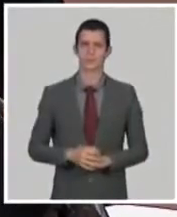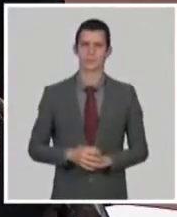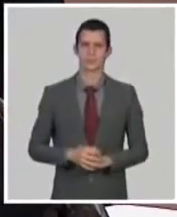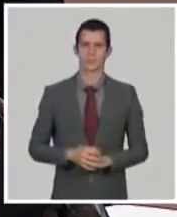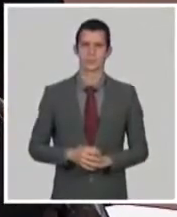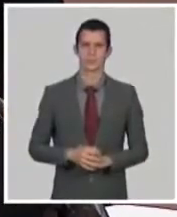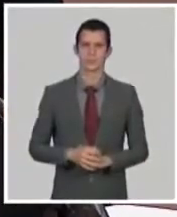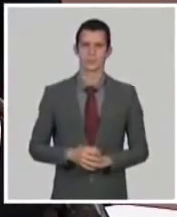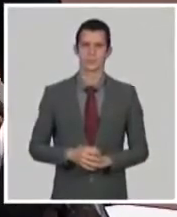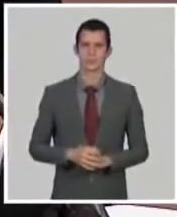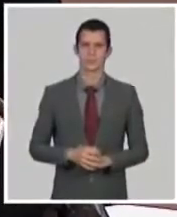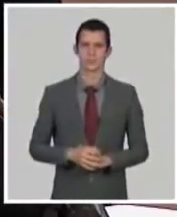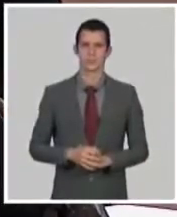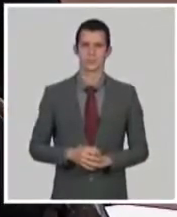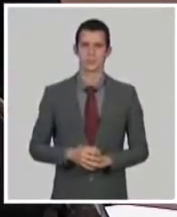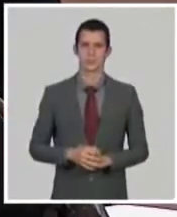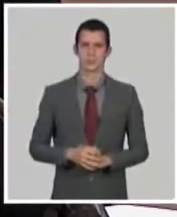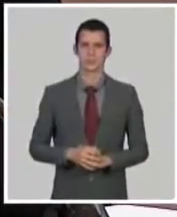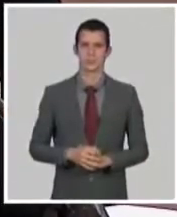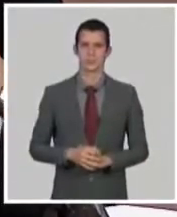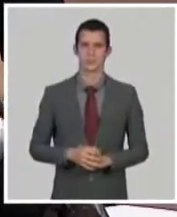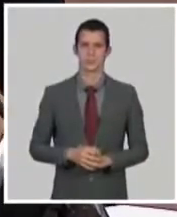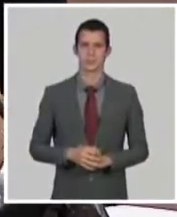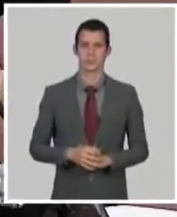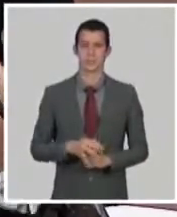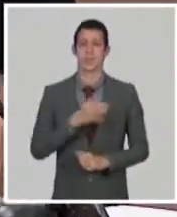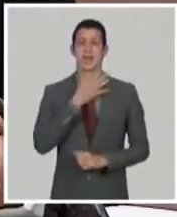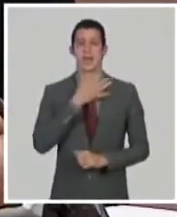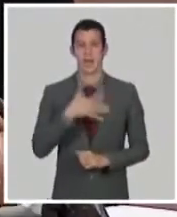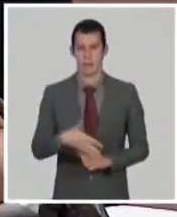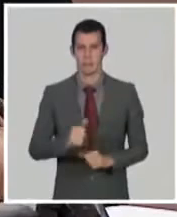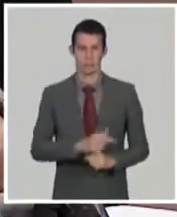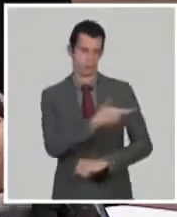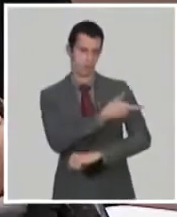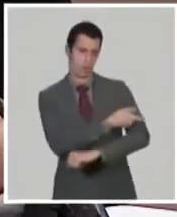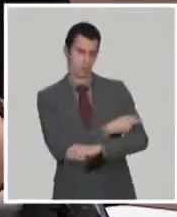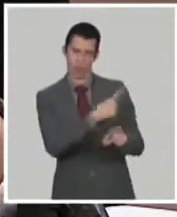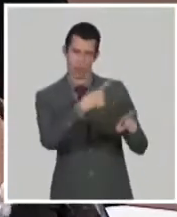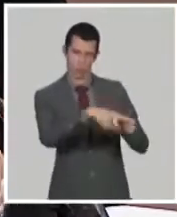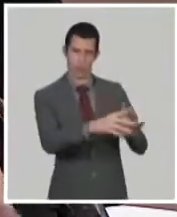que de estar expresándose también podría ser una forma muy efectiva de combatir.